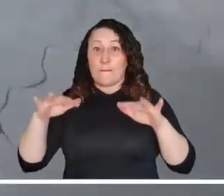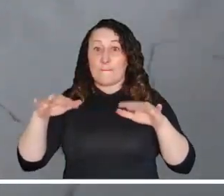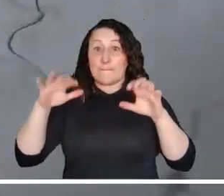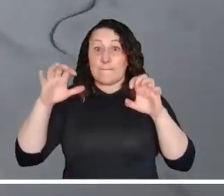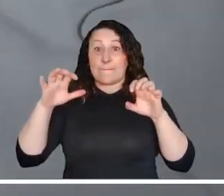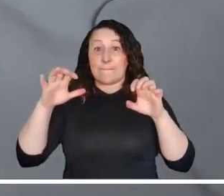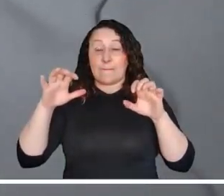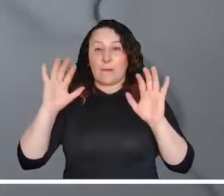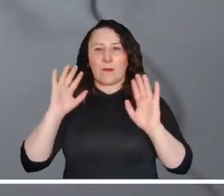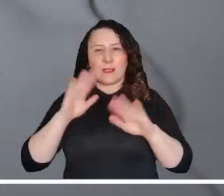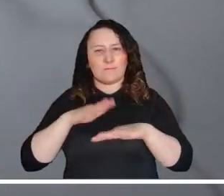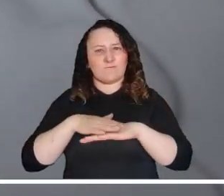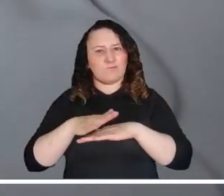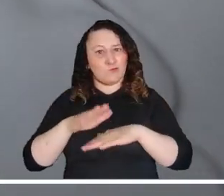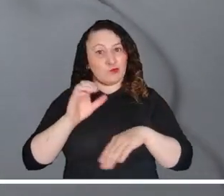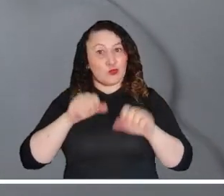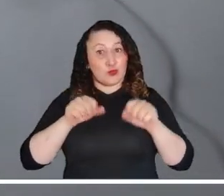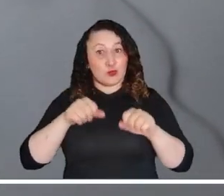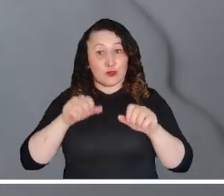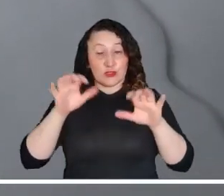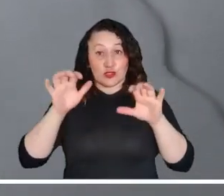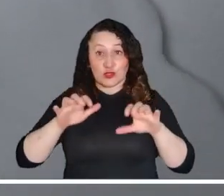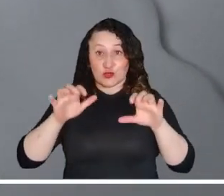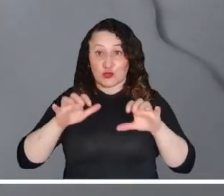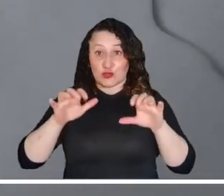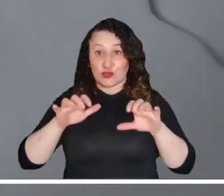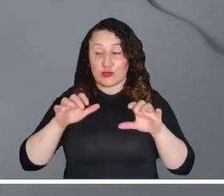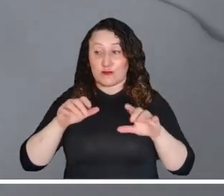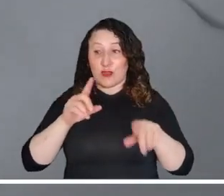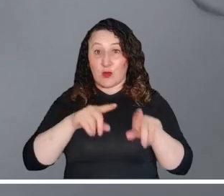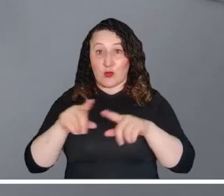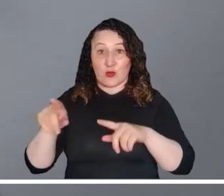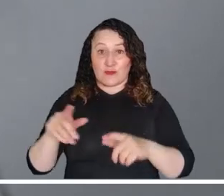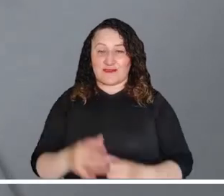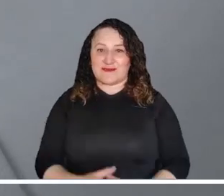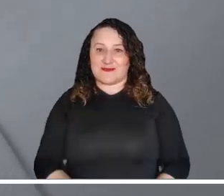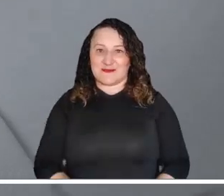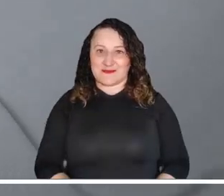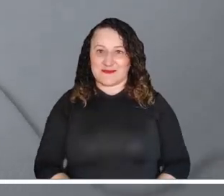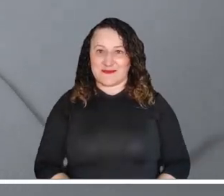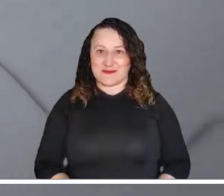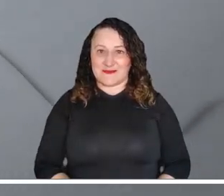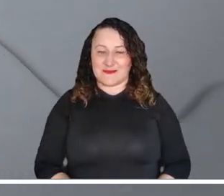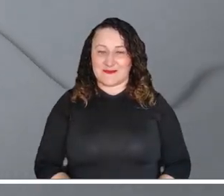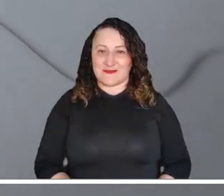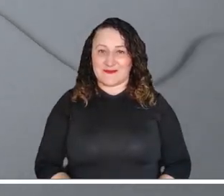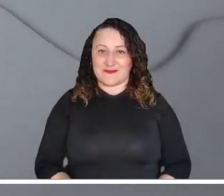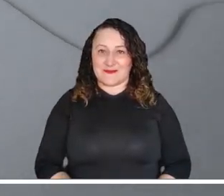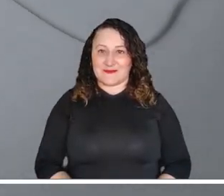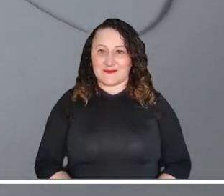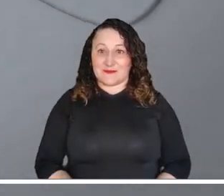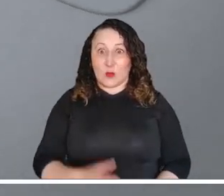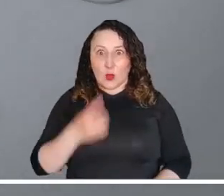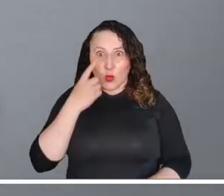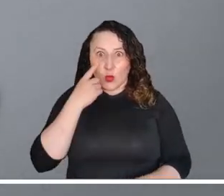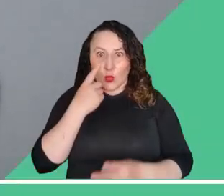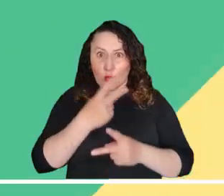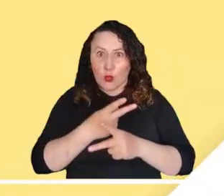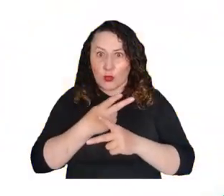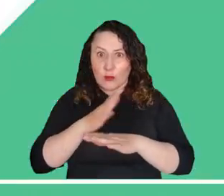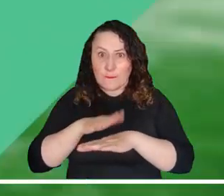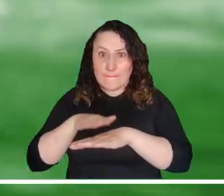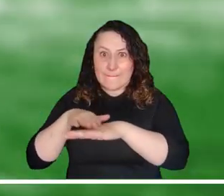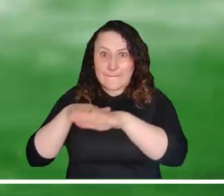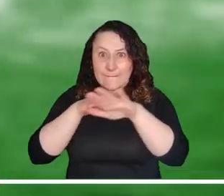capitalina promete abundante nubosidad y tiempo seco, aunque no se descarta la presencia de lloviznas esporádicas en la ciudad.